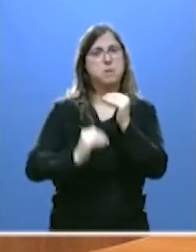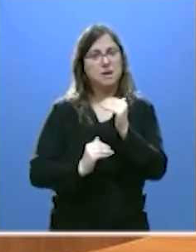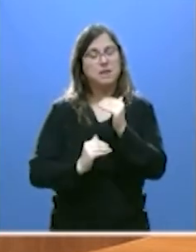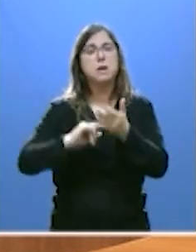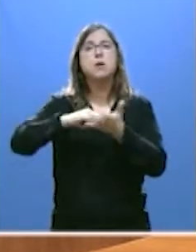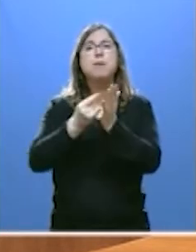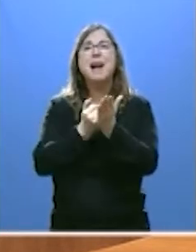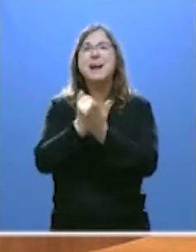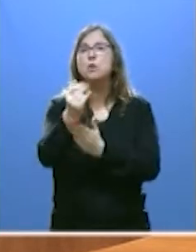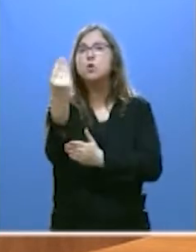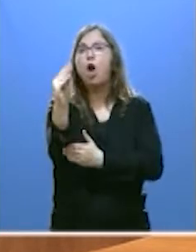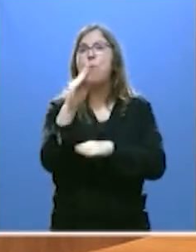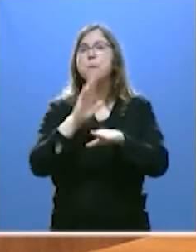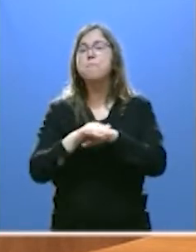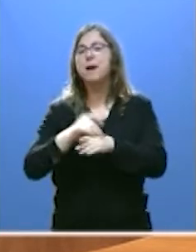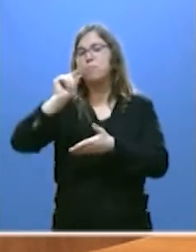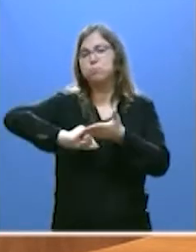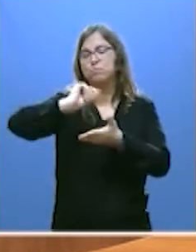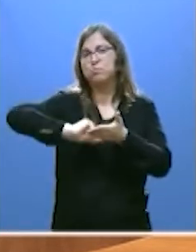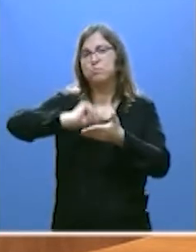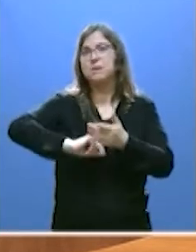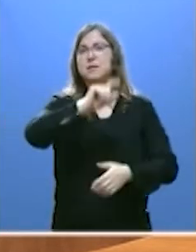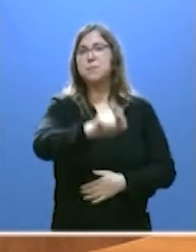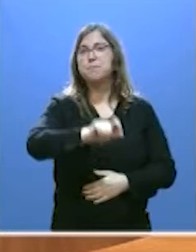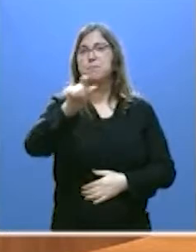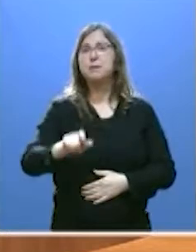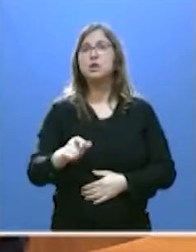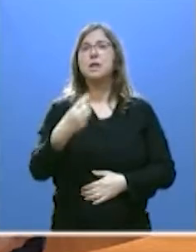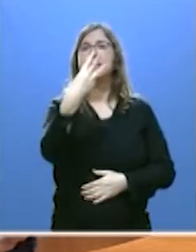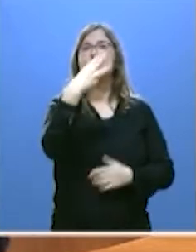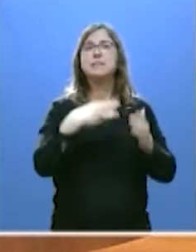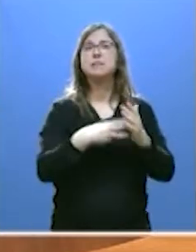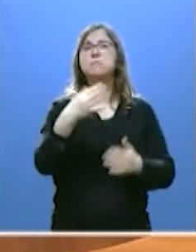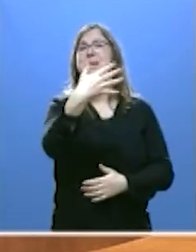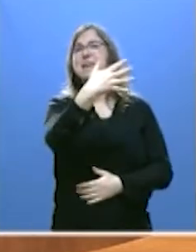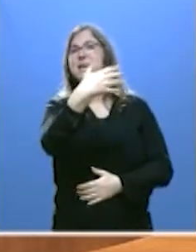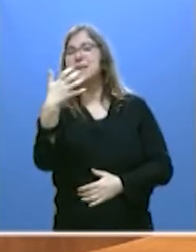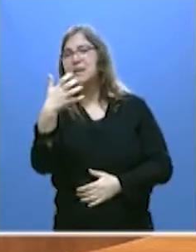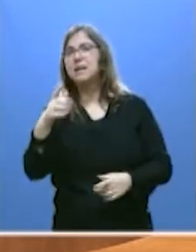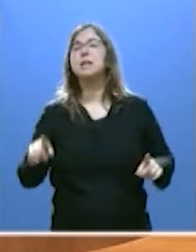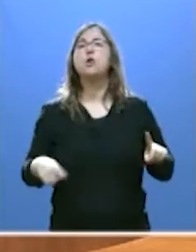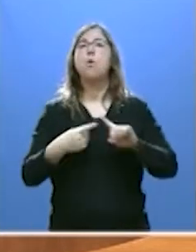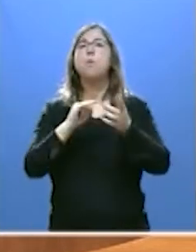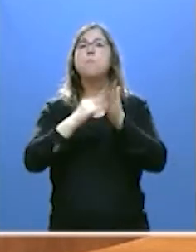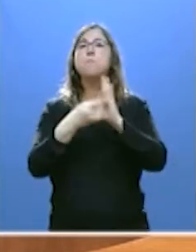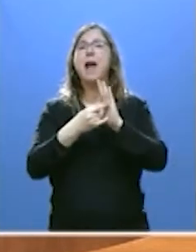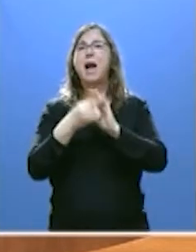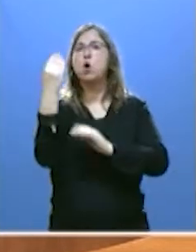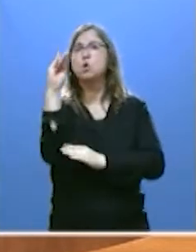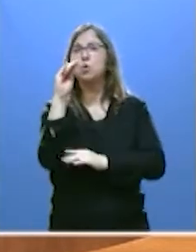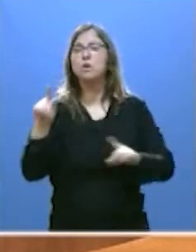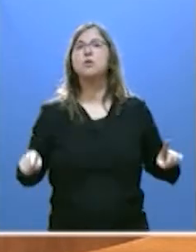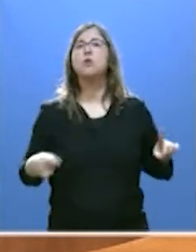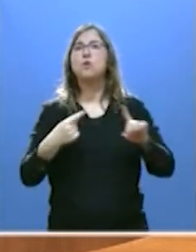joven para la incorporación de 3.500 al campo, con un plan estratégico de juventud, con una renovada